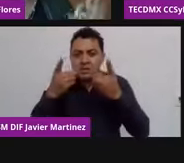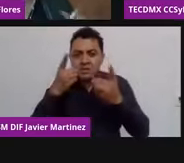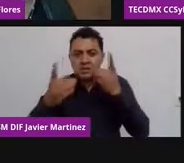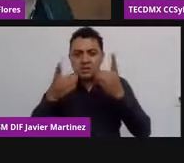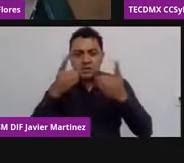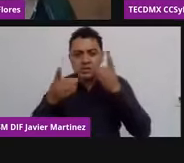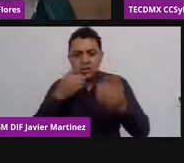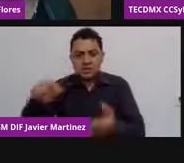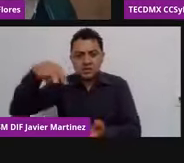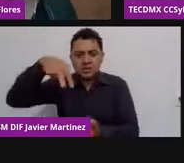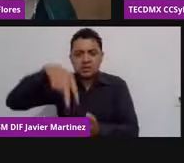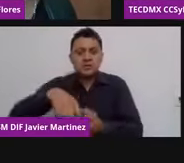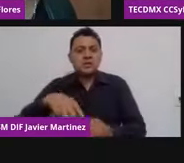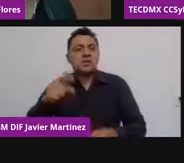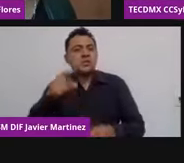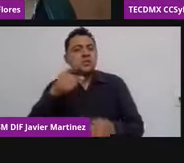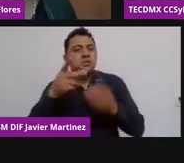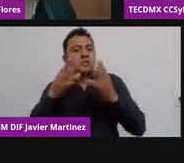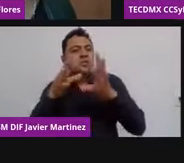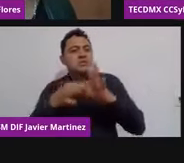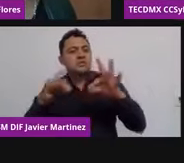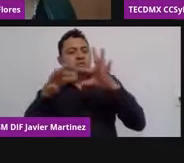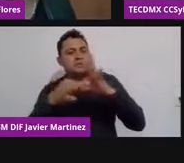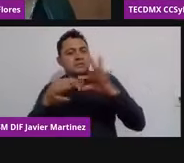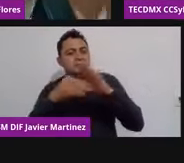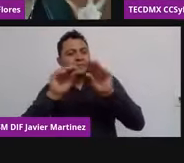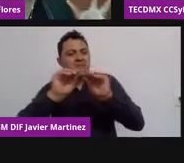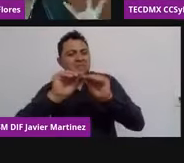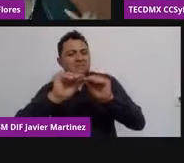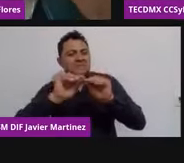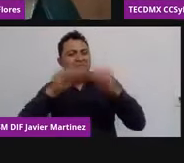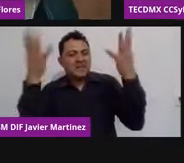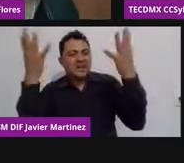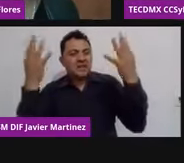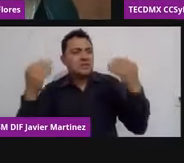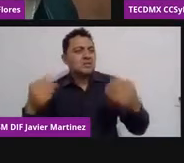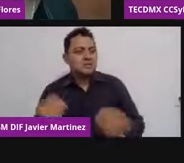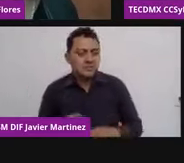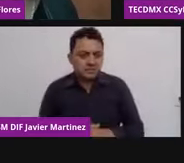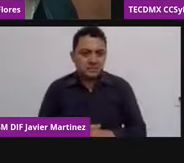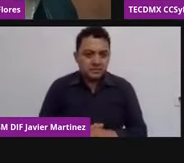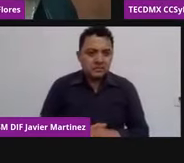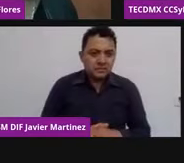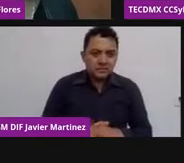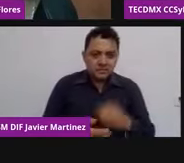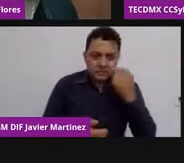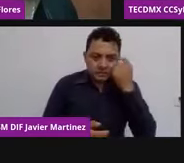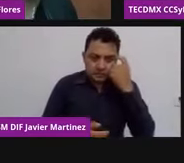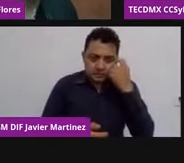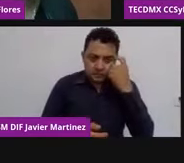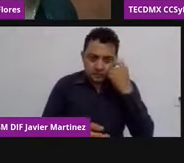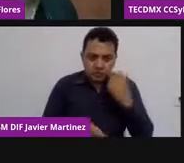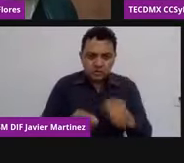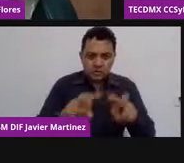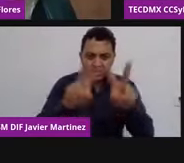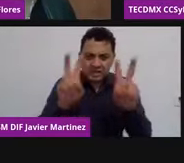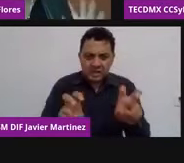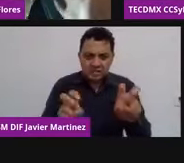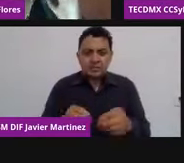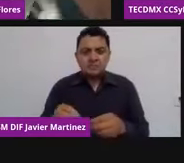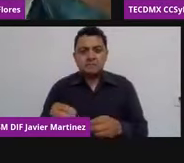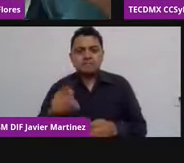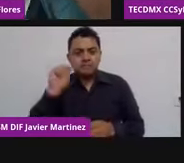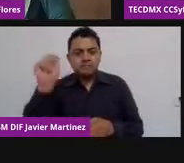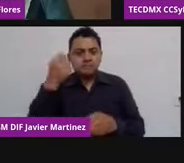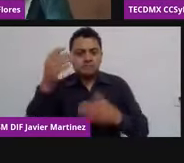toda la experiencia te sustenta todo todo todo todo todo background en materia de innovación bueno